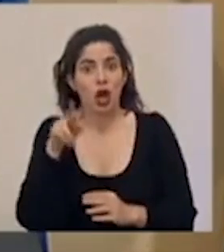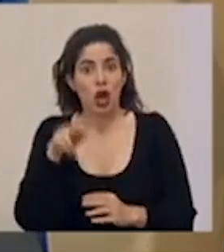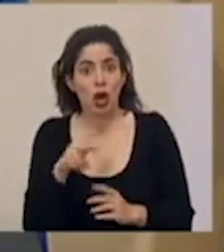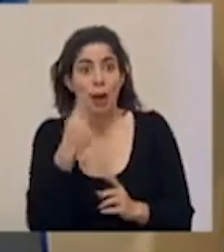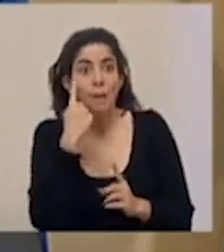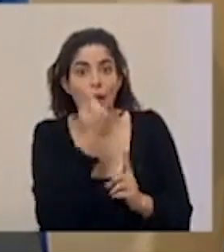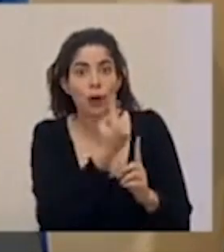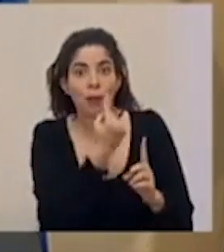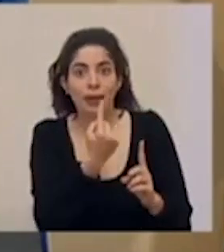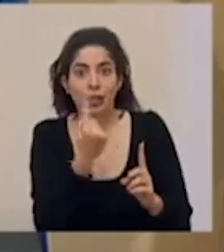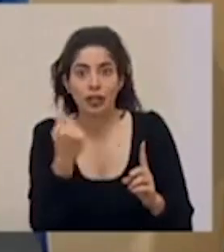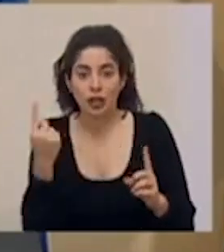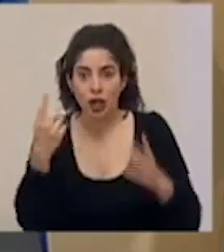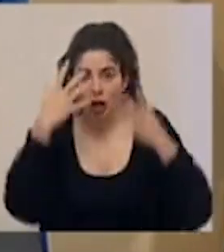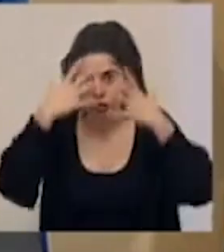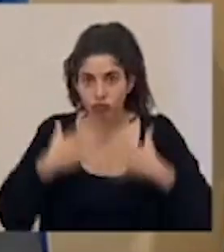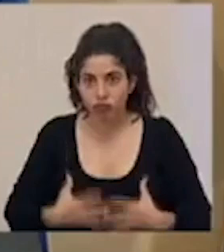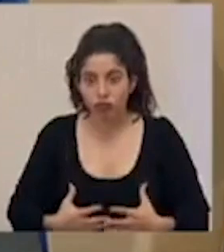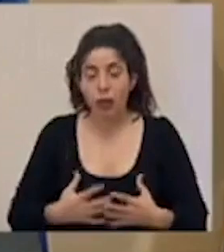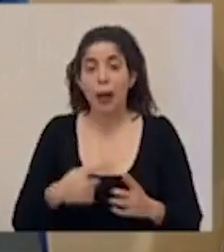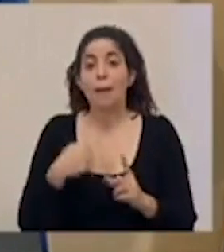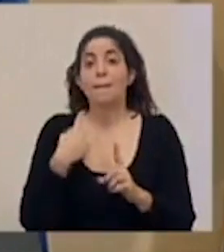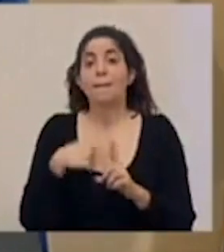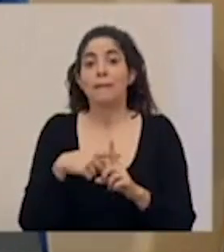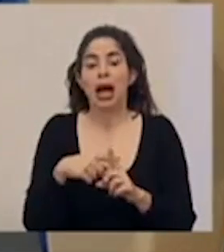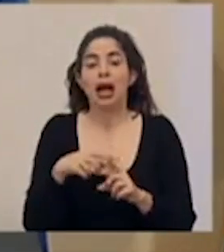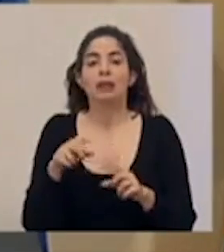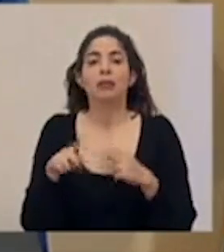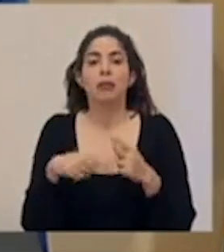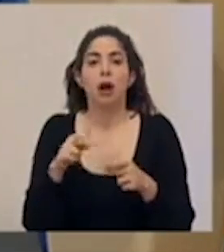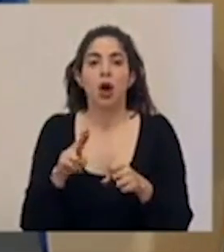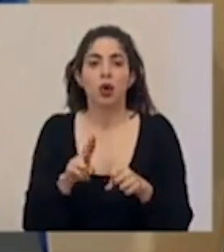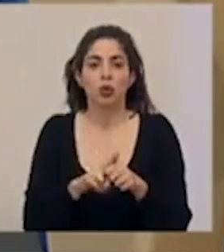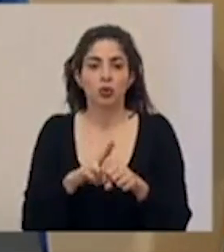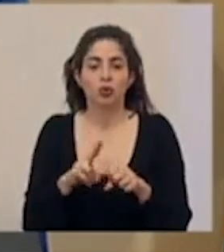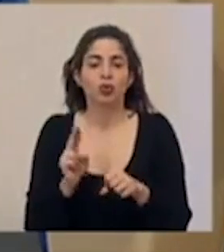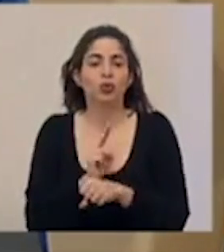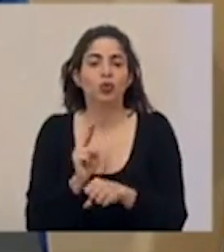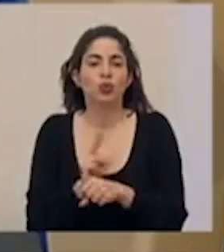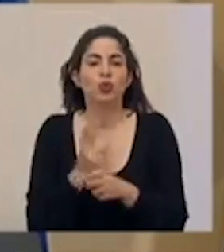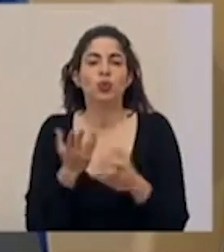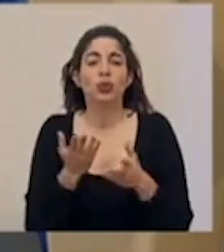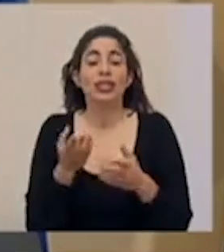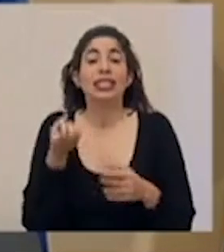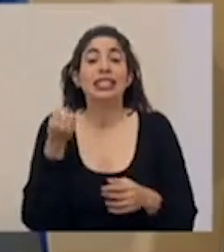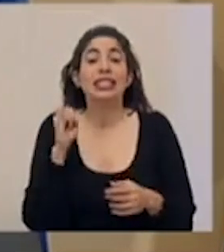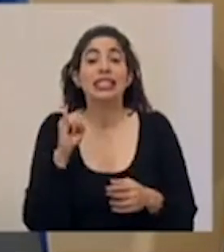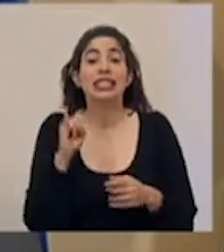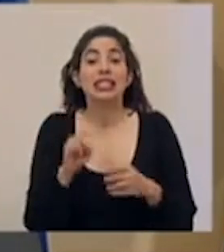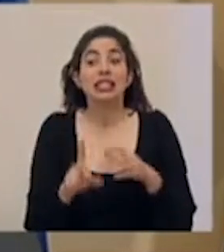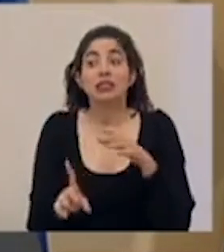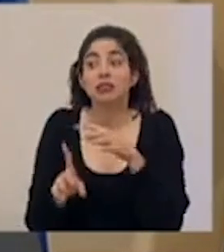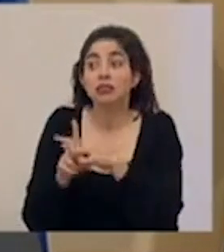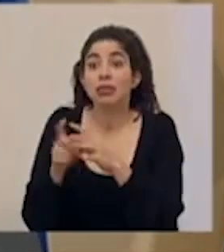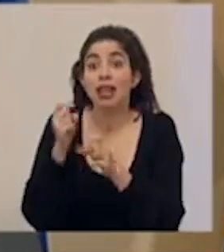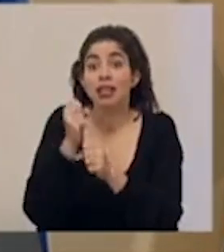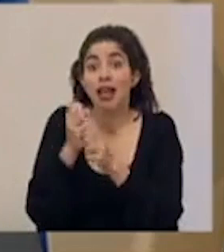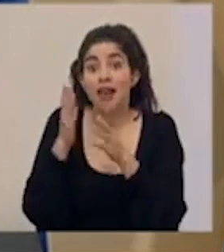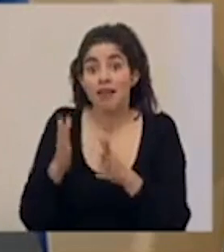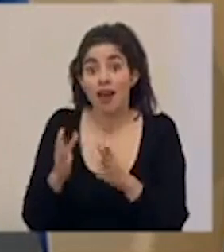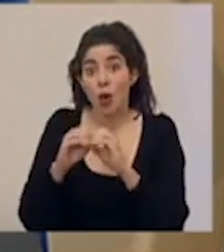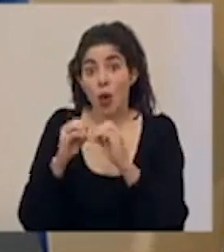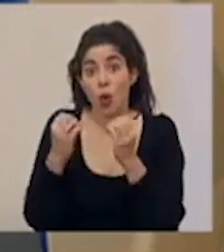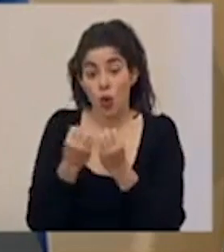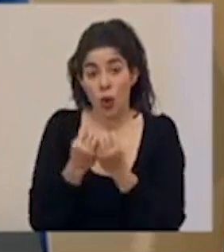cada persona atendida y además también se va a utilizar en el caso de que se presenten funcionarios de